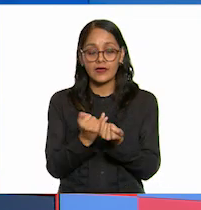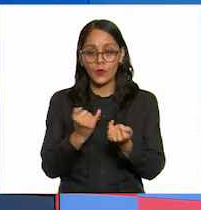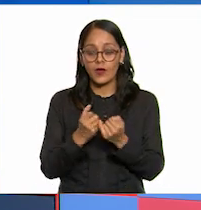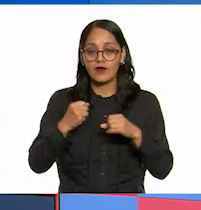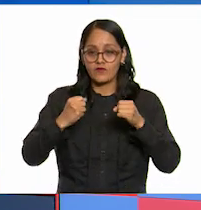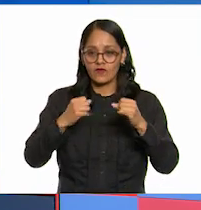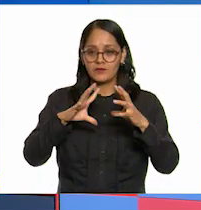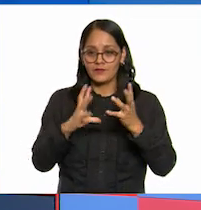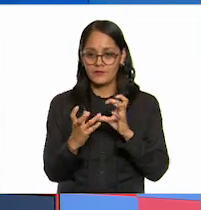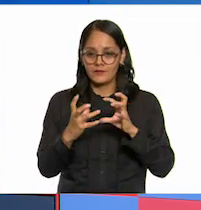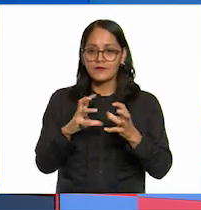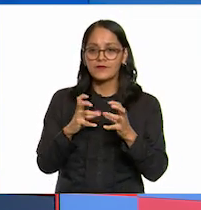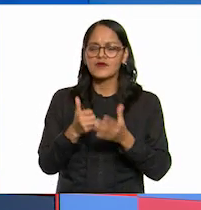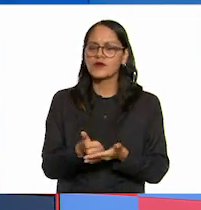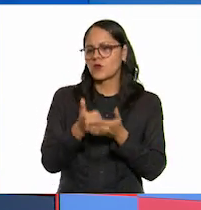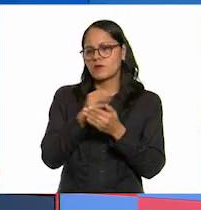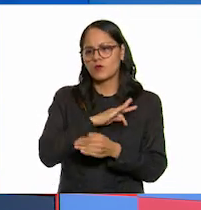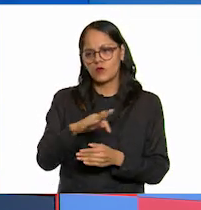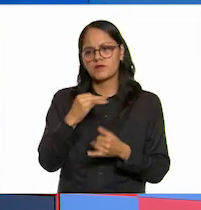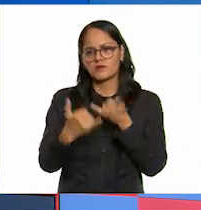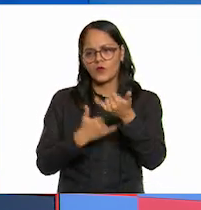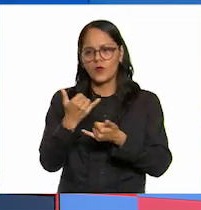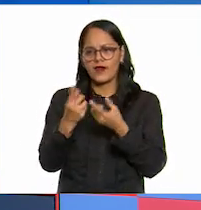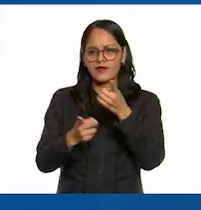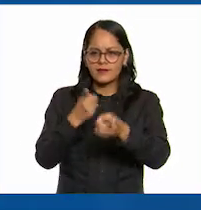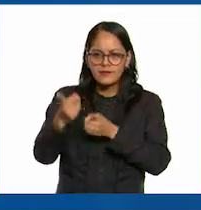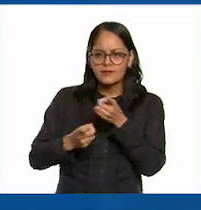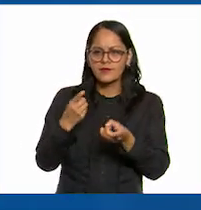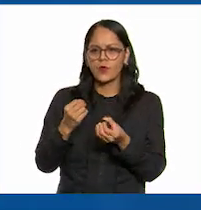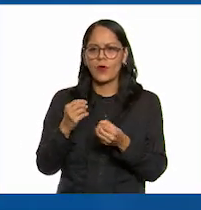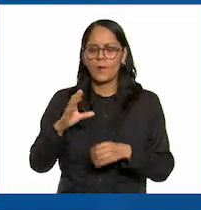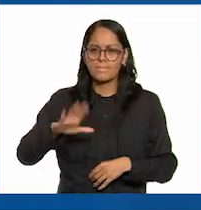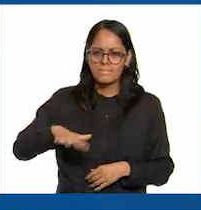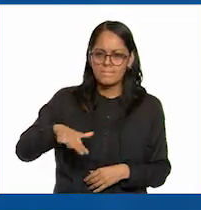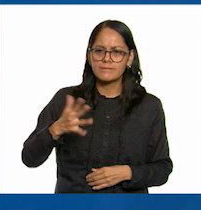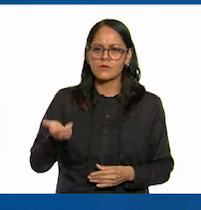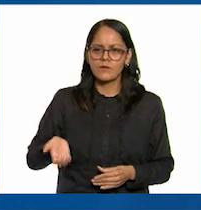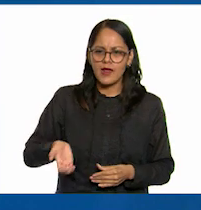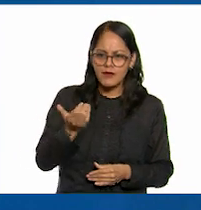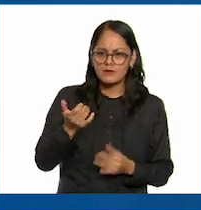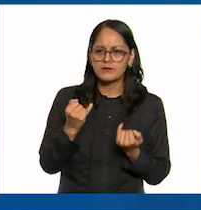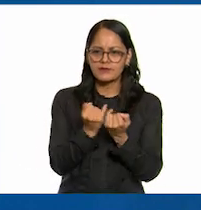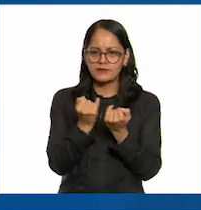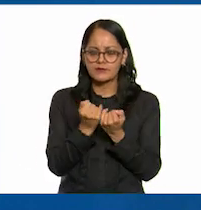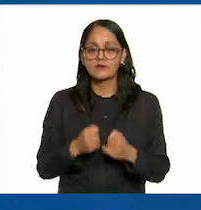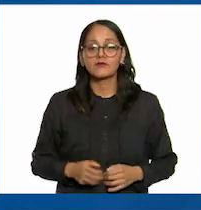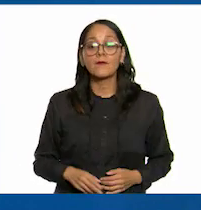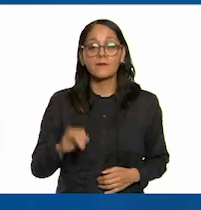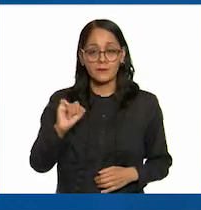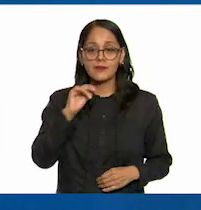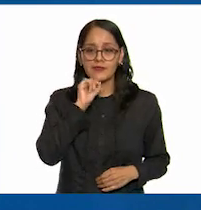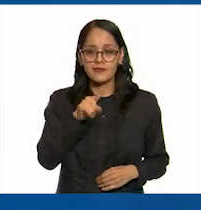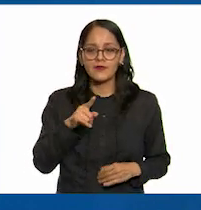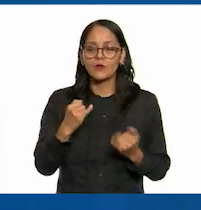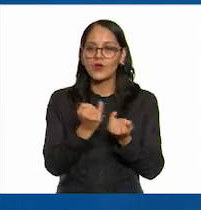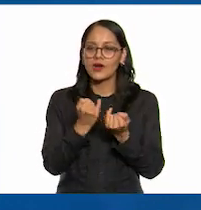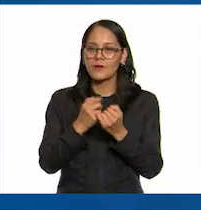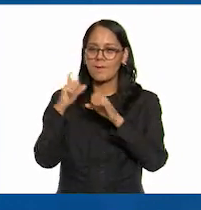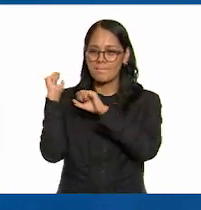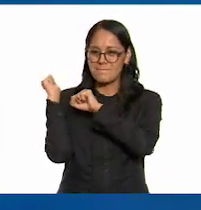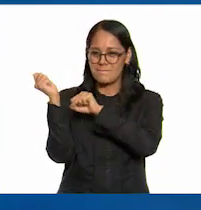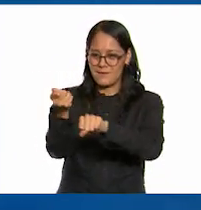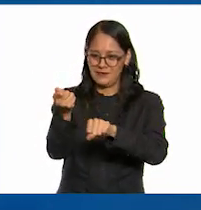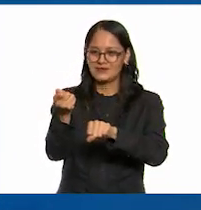aplican al jugar cualquier deporte con balones o pelotas efectivamente juan carlos por ejemplo si juegas béisbol